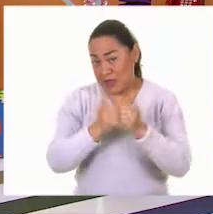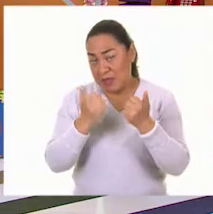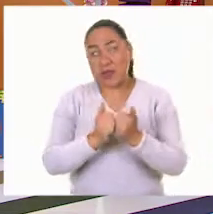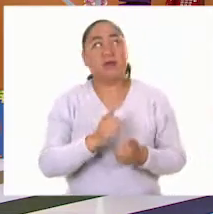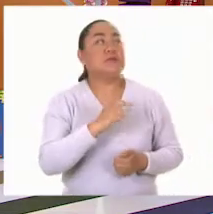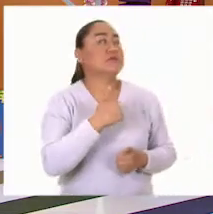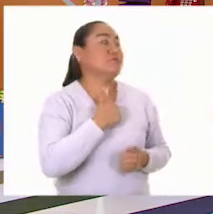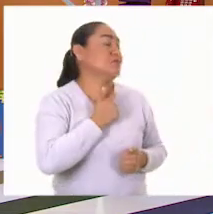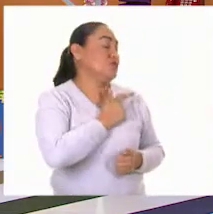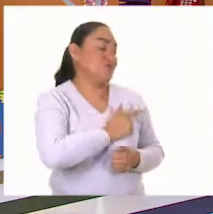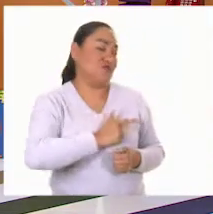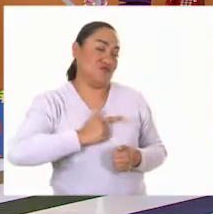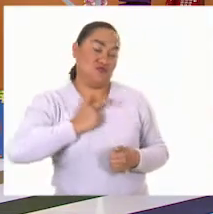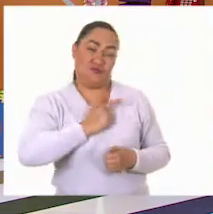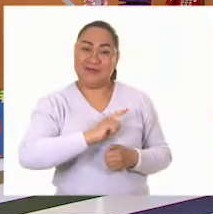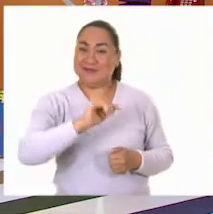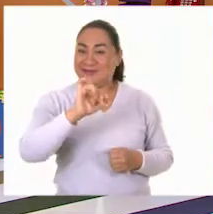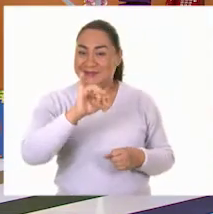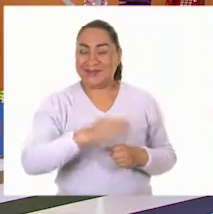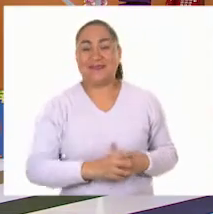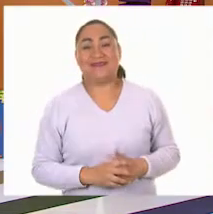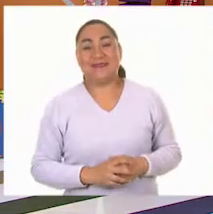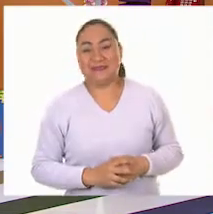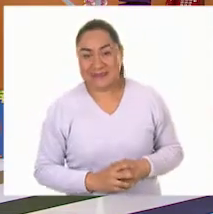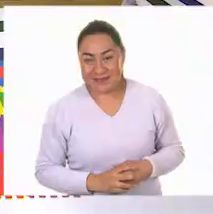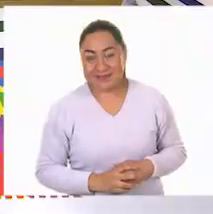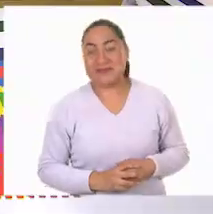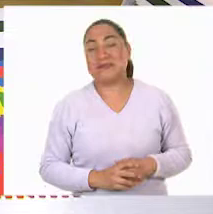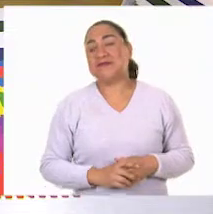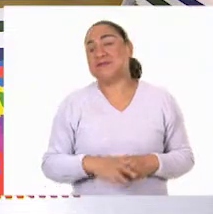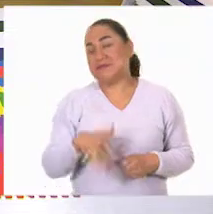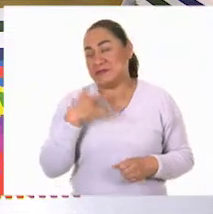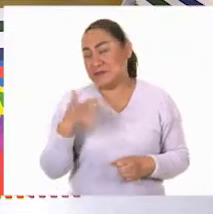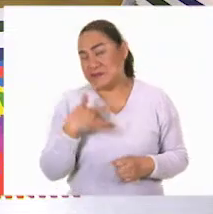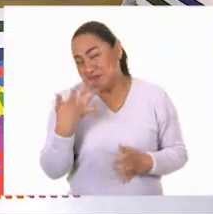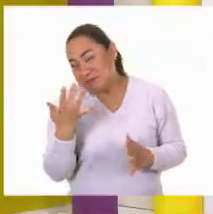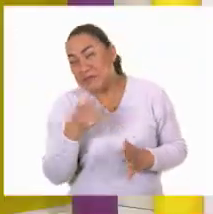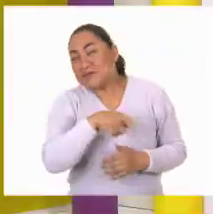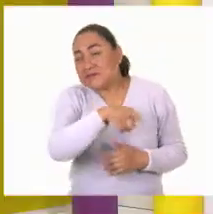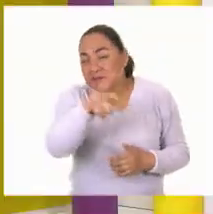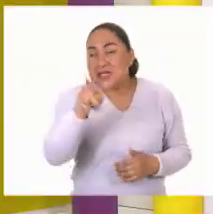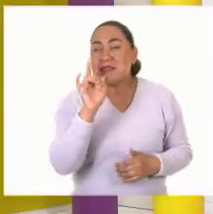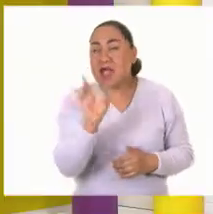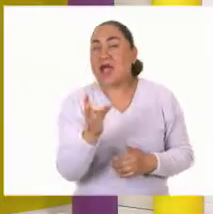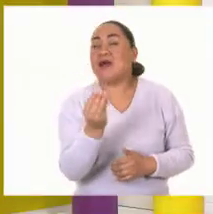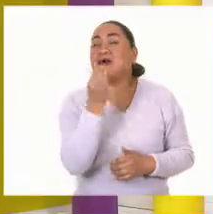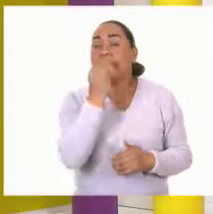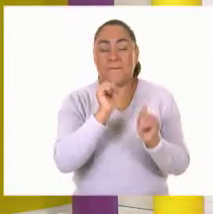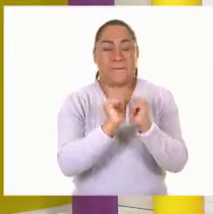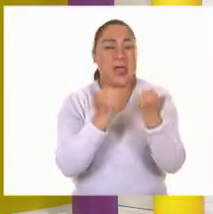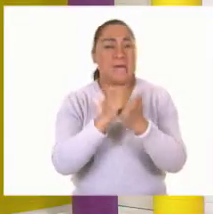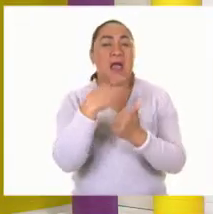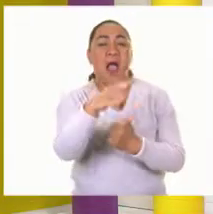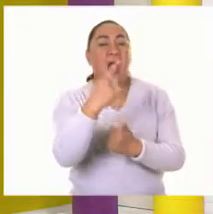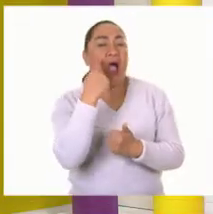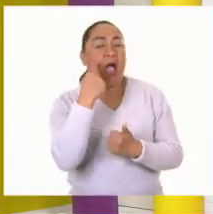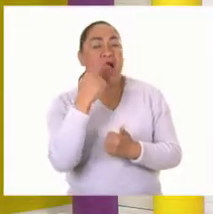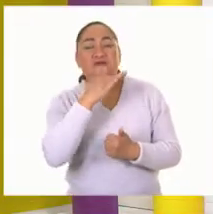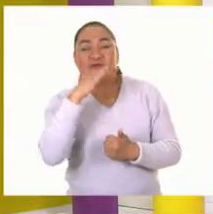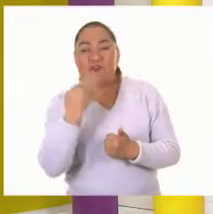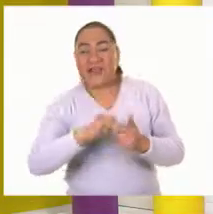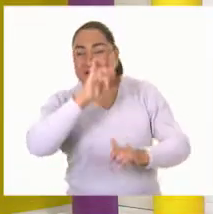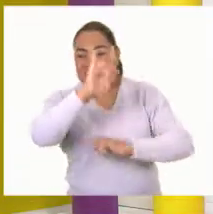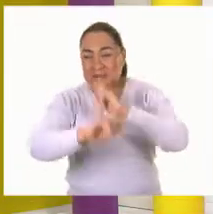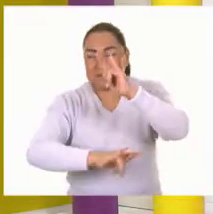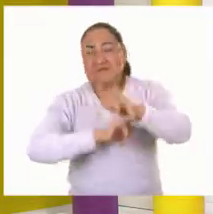el pan de feria en todas sus formas muy bien ustedes en casa estoy seguro que han probado el pan de feria y estoy seguro que les ha de gustar tanto